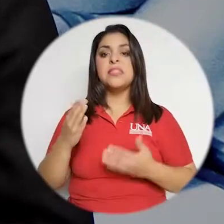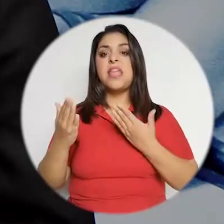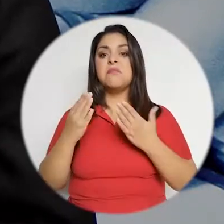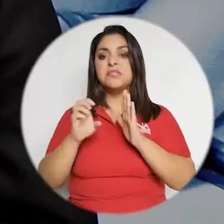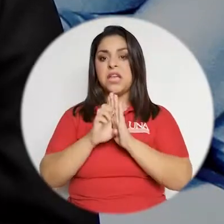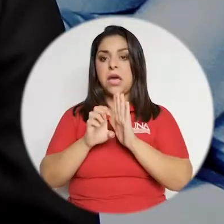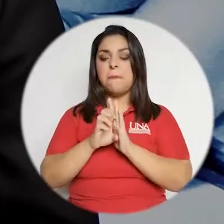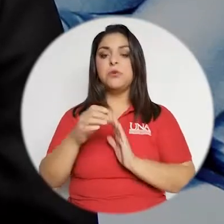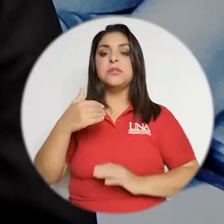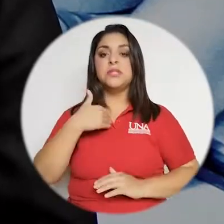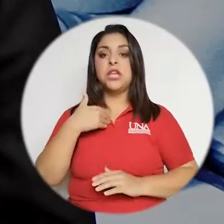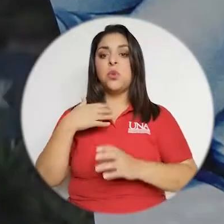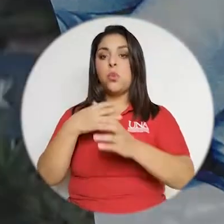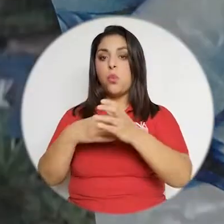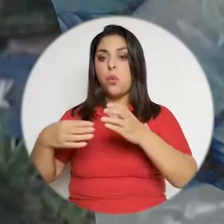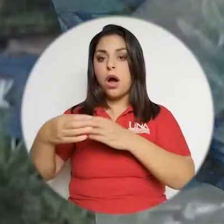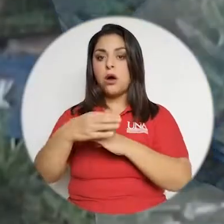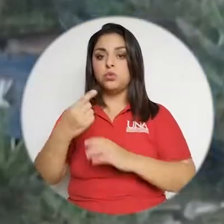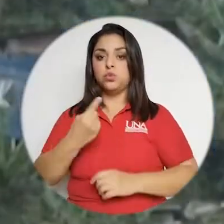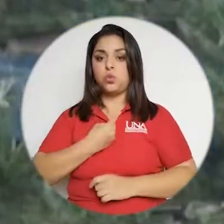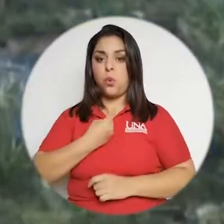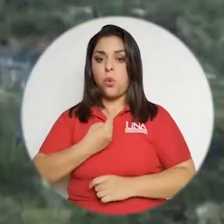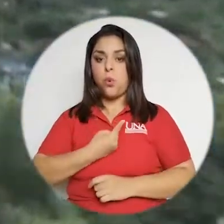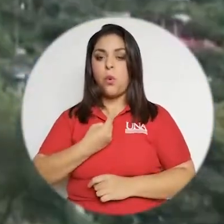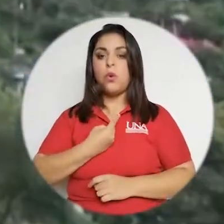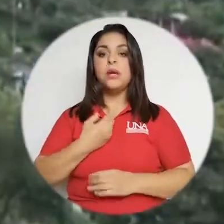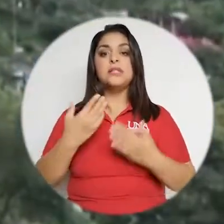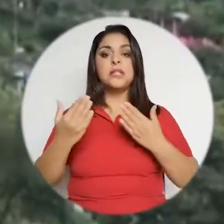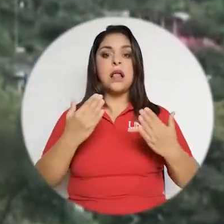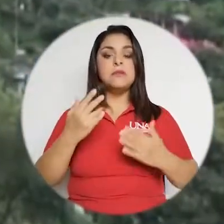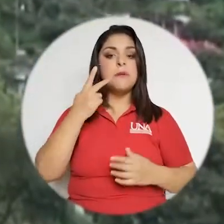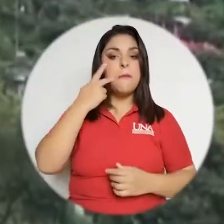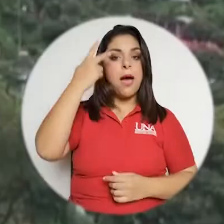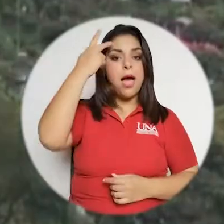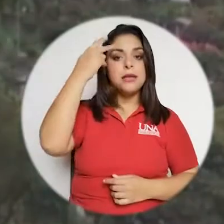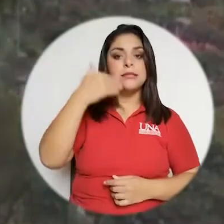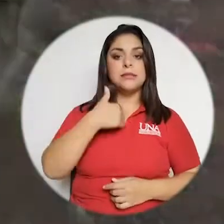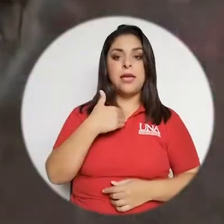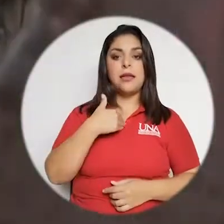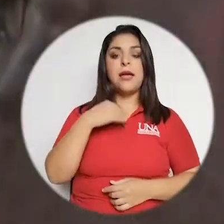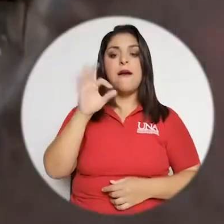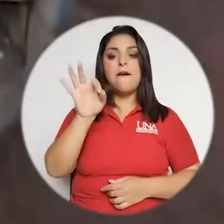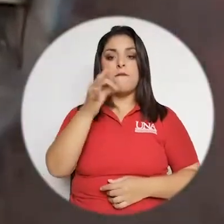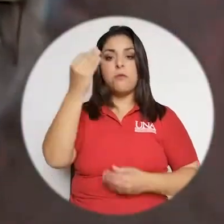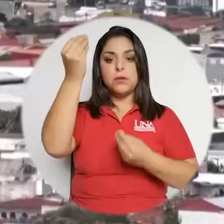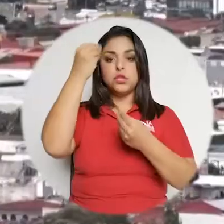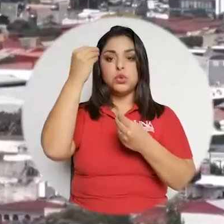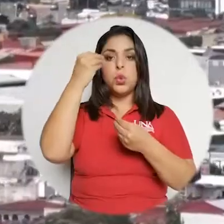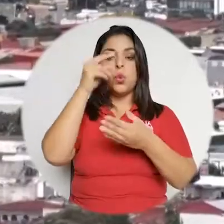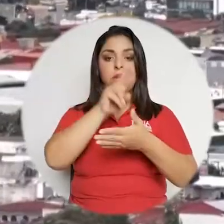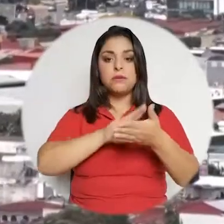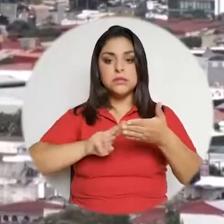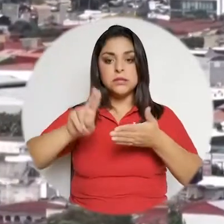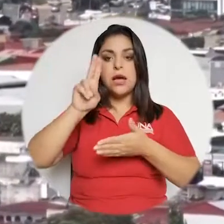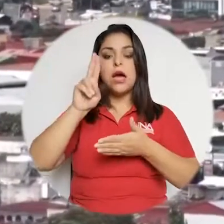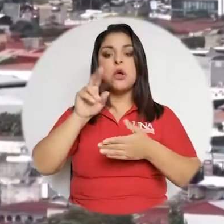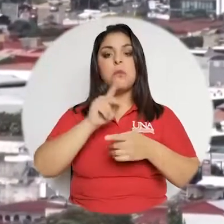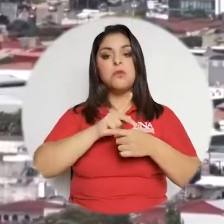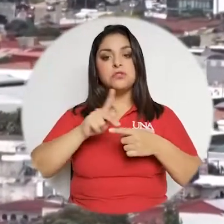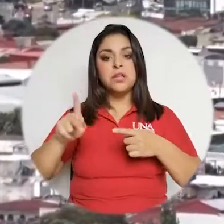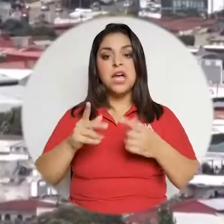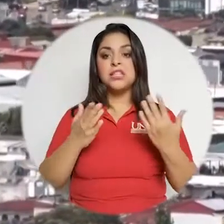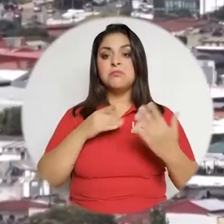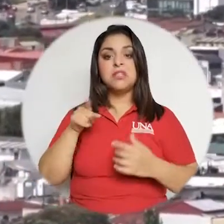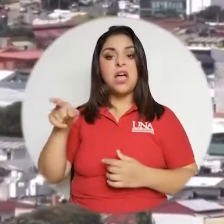posiblemente va a tener un cuarto para él o ella solo, posiblemente sus padres van a tener formación profesional y